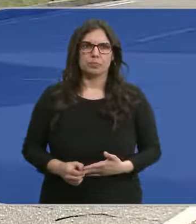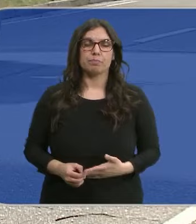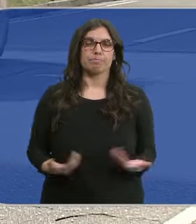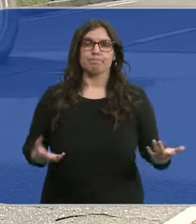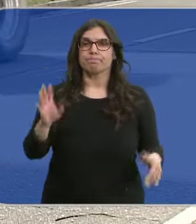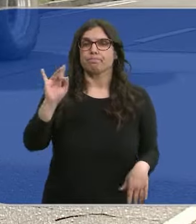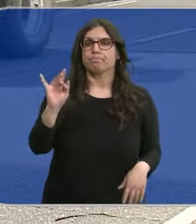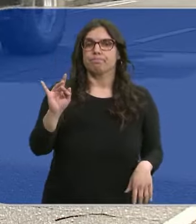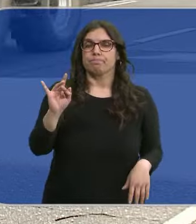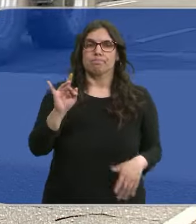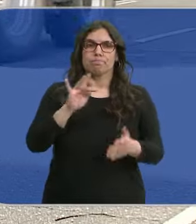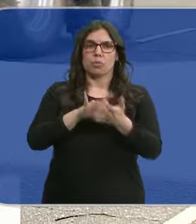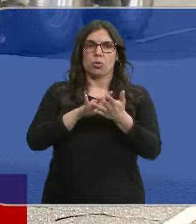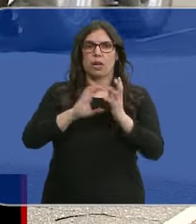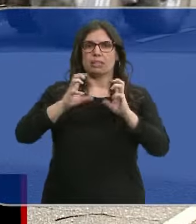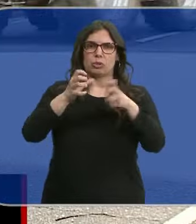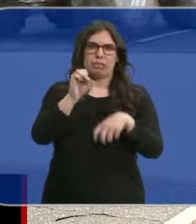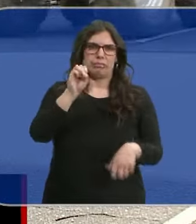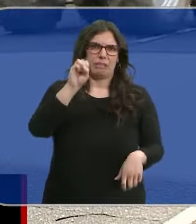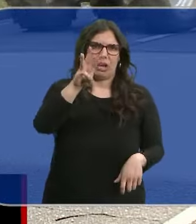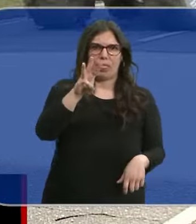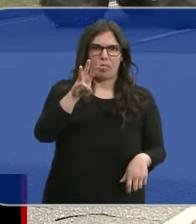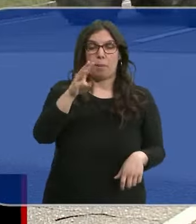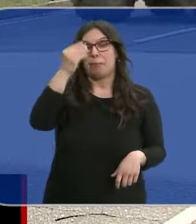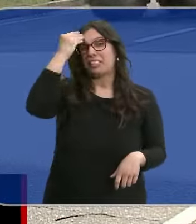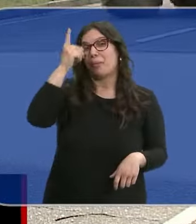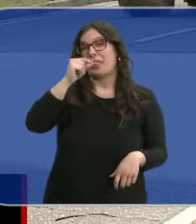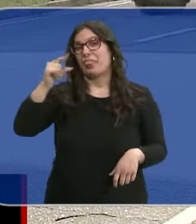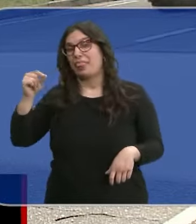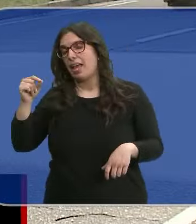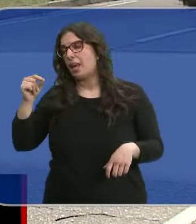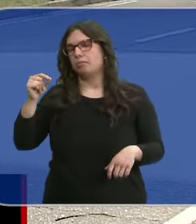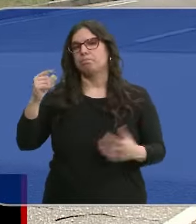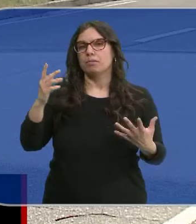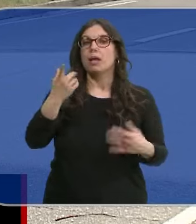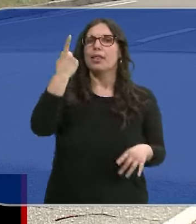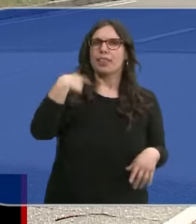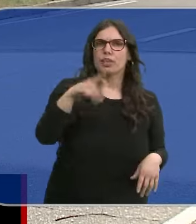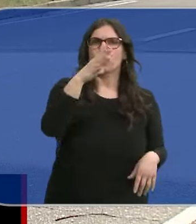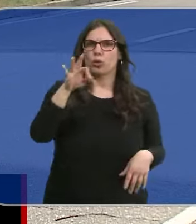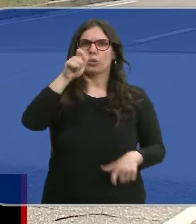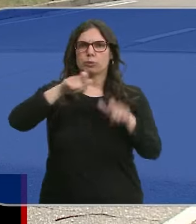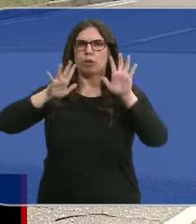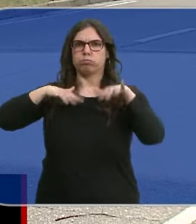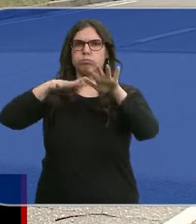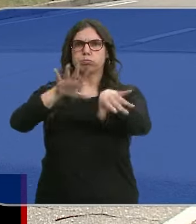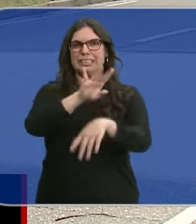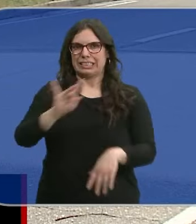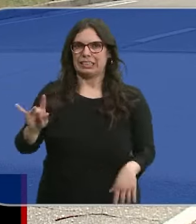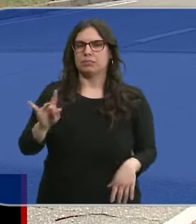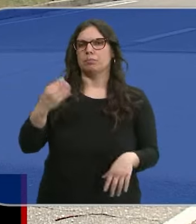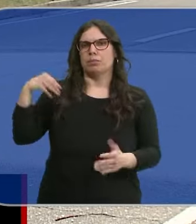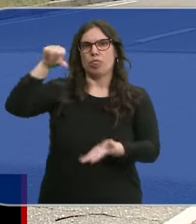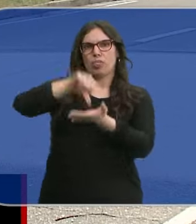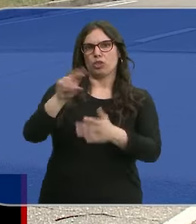Sí, han sido unos 13 tractores de los 100 que se esperaban. Eso sí, 150 manifestantes a pie que han recorrido las calles